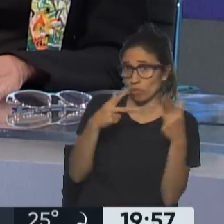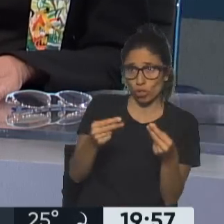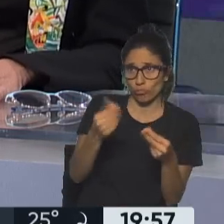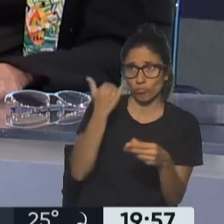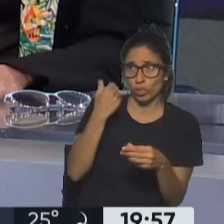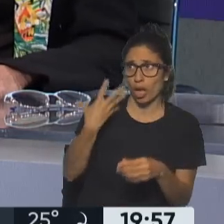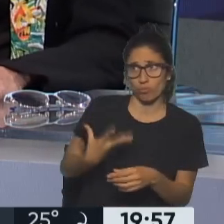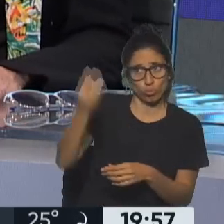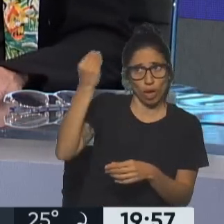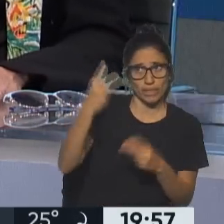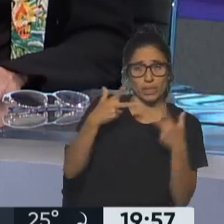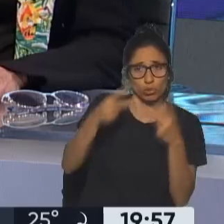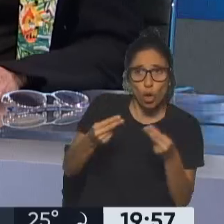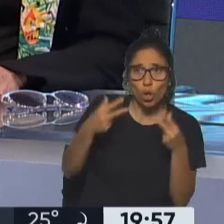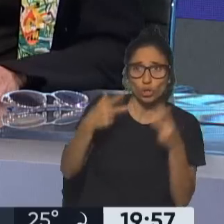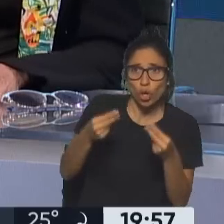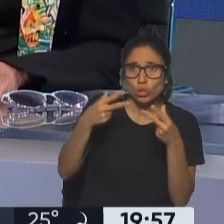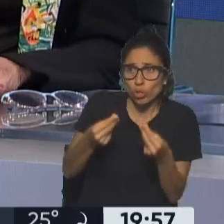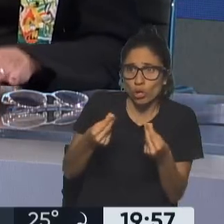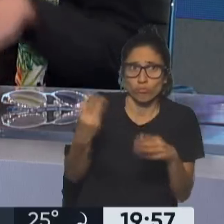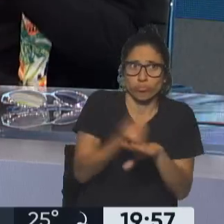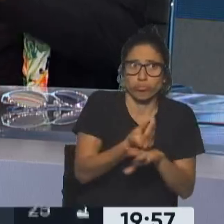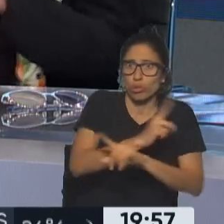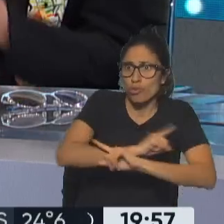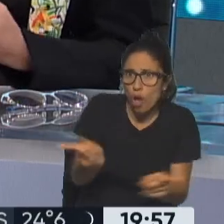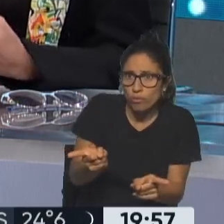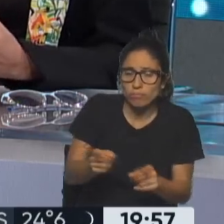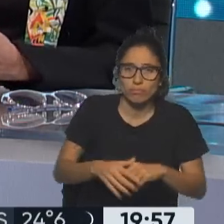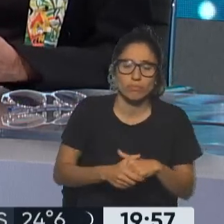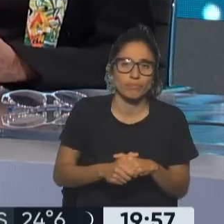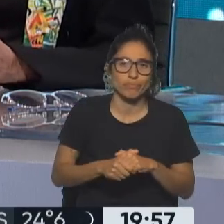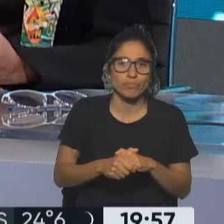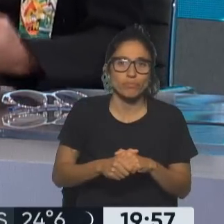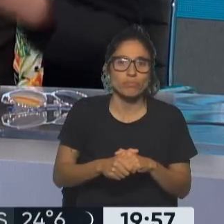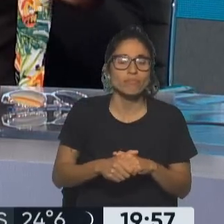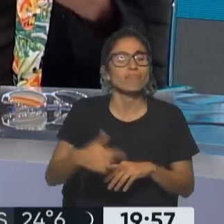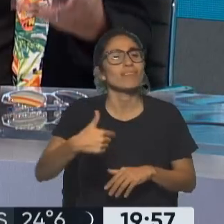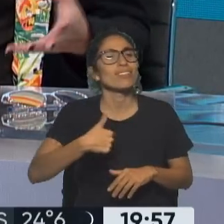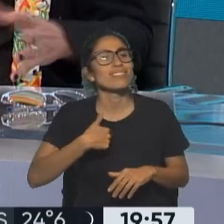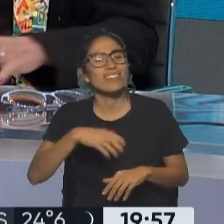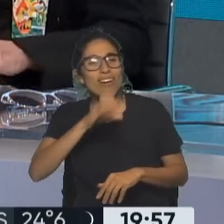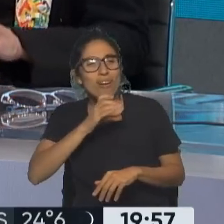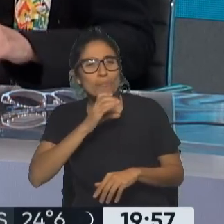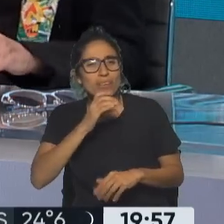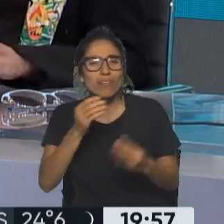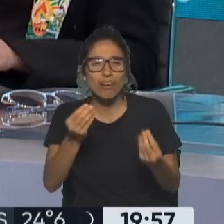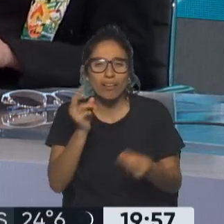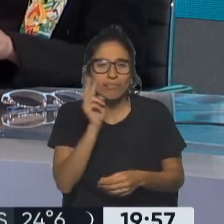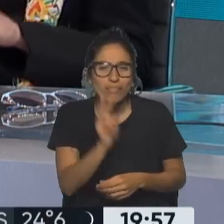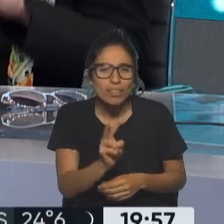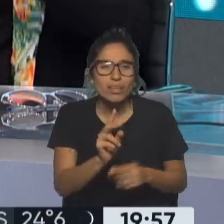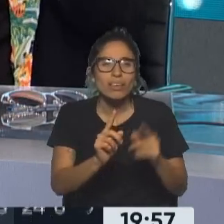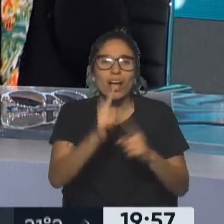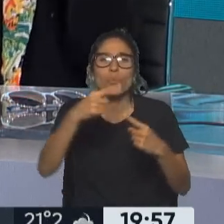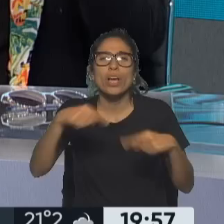veces, ¿no? Sí. Hoy me reía por todas las interpretaciones que surgían y algunos esperanzados decían, pero fíjate que la